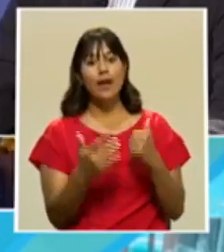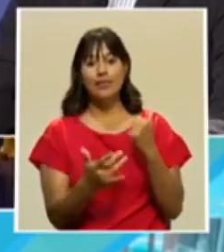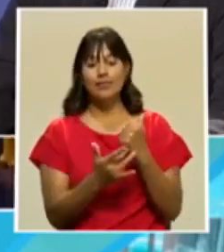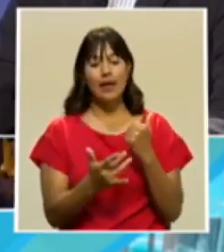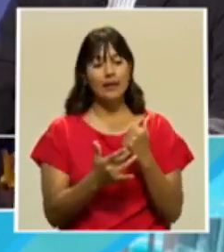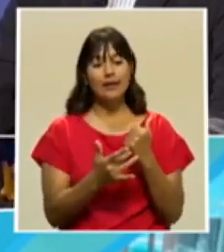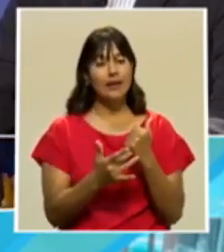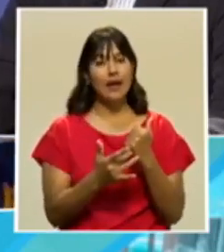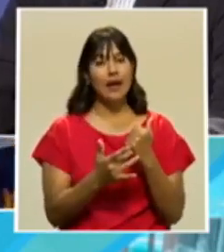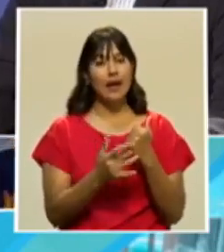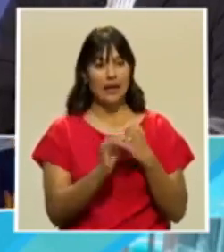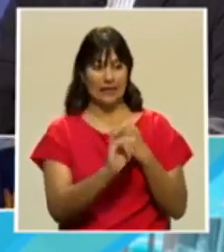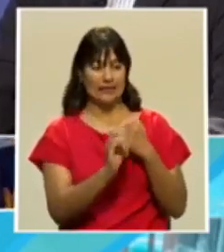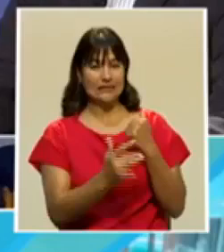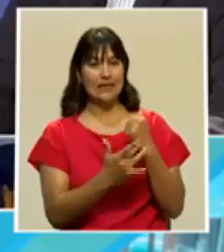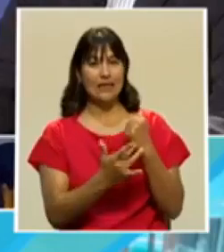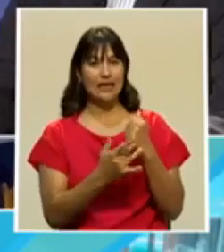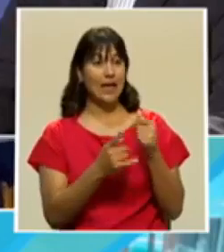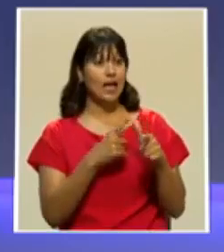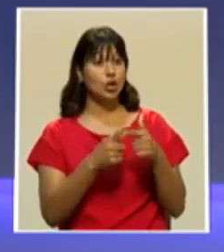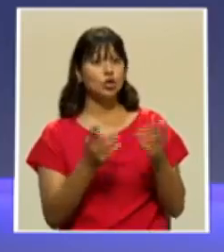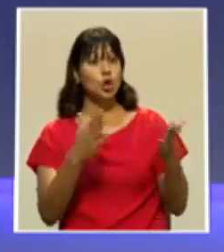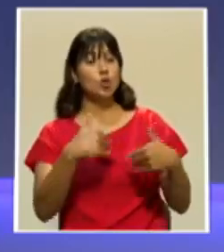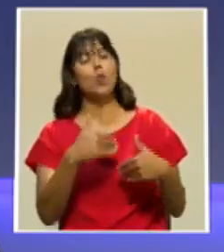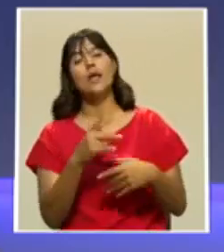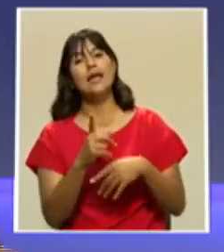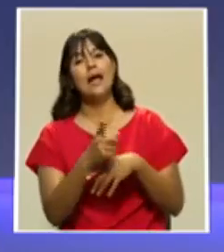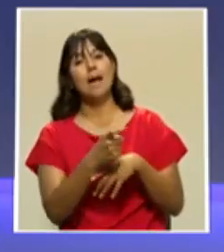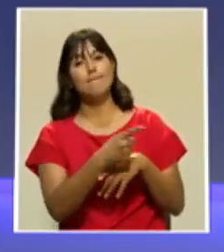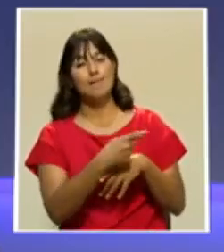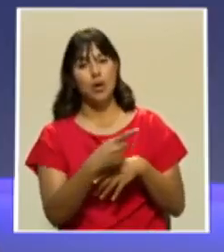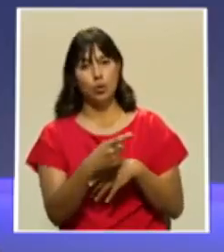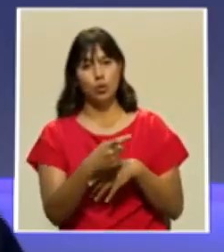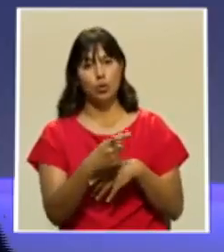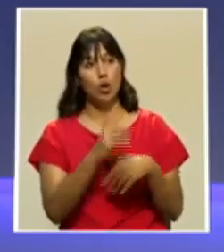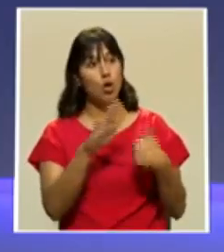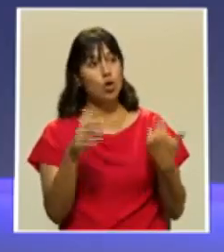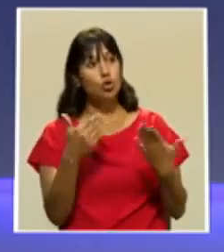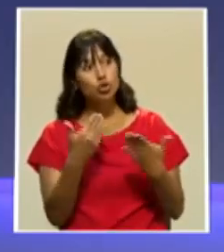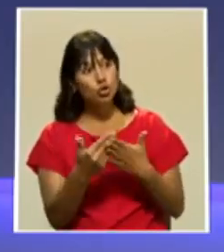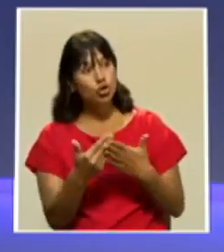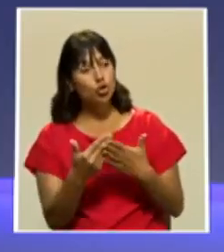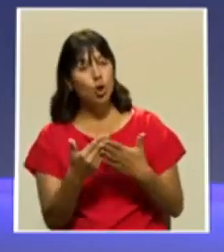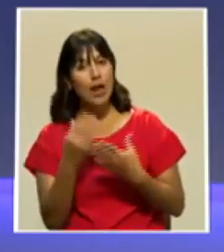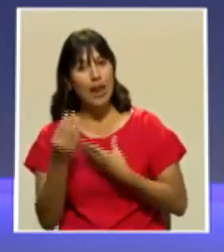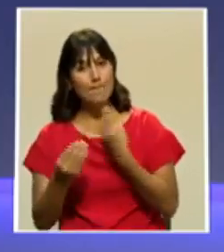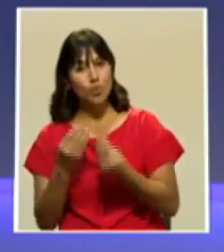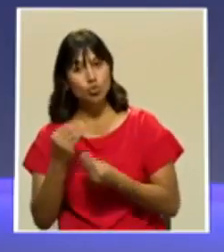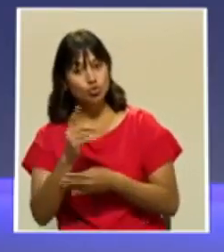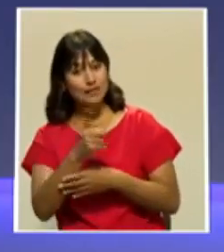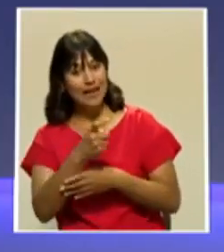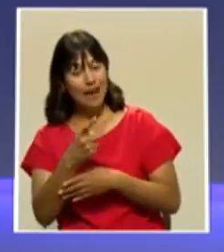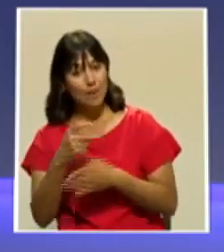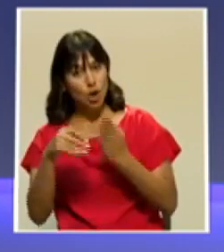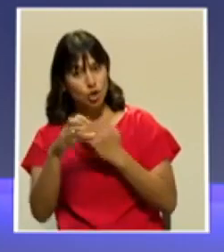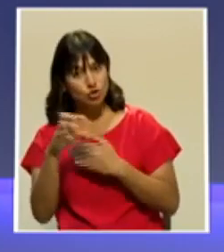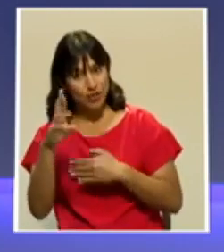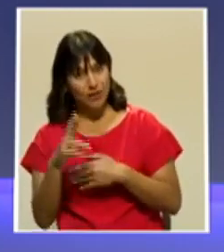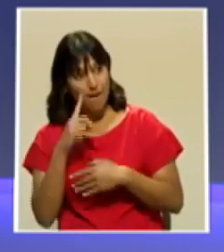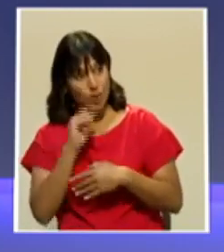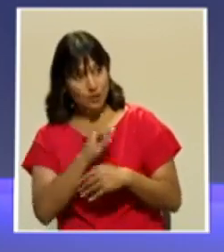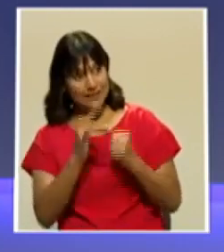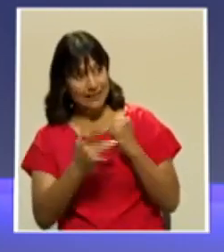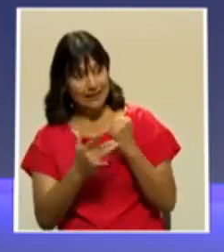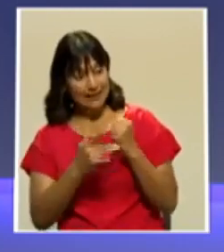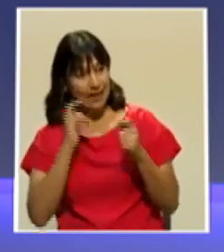quedamos sin camarones. ¿Toda la producción de camarones proviene de la pesca de arrastre? Pues no, y yo déjeme decirle que